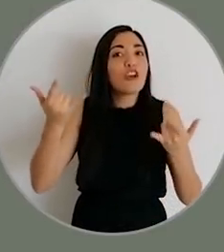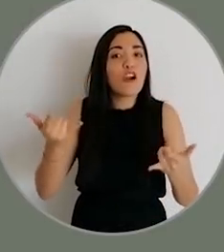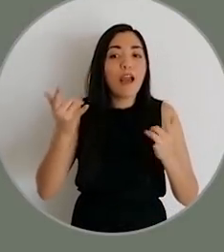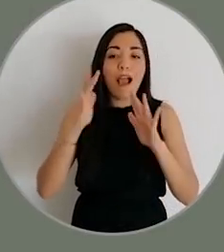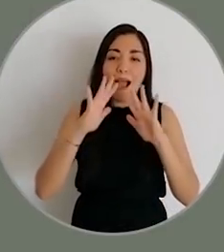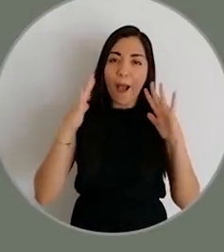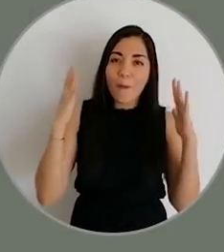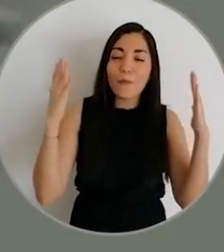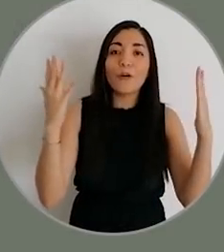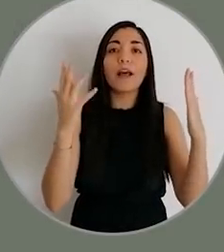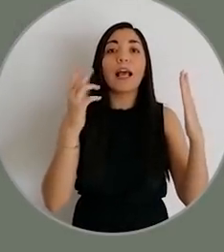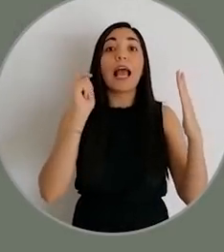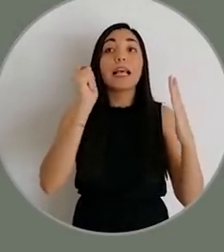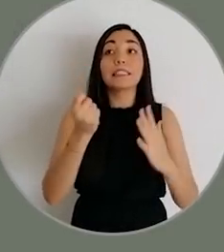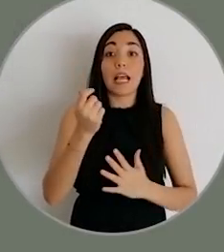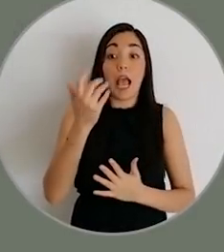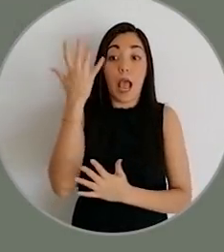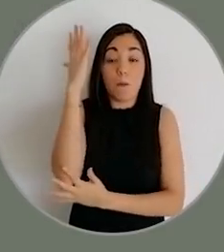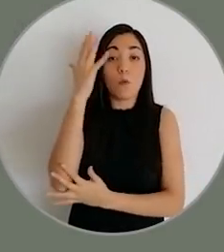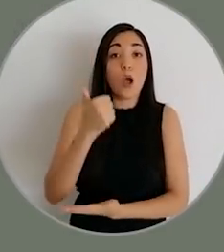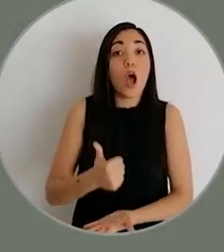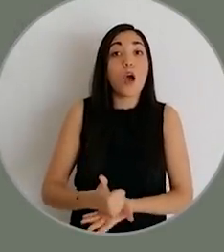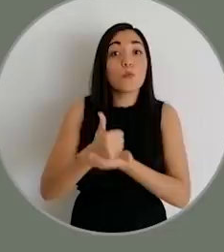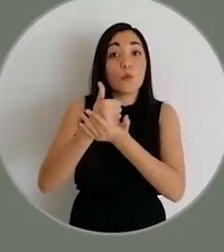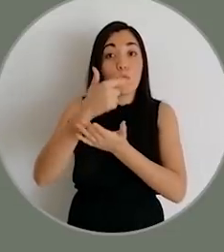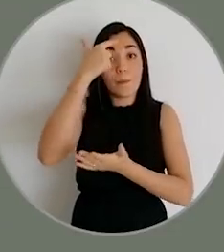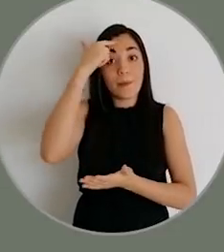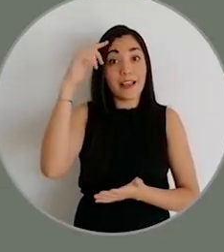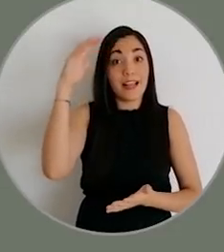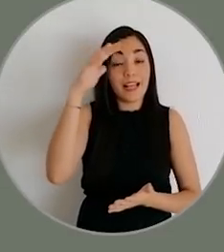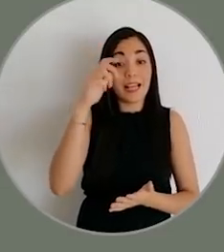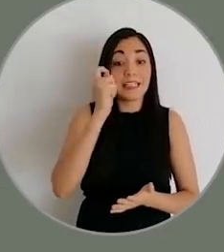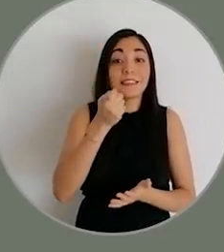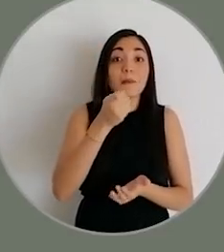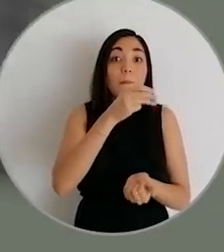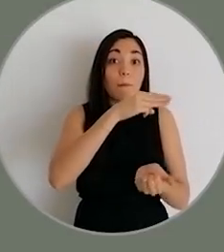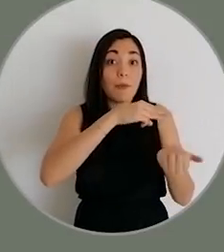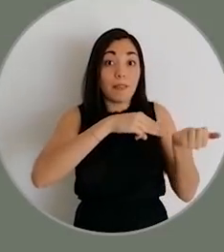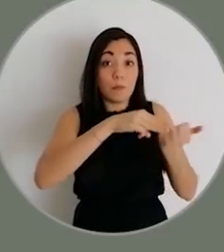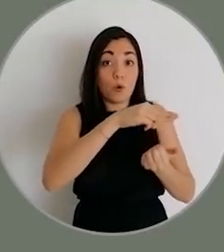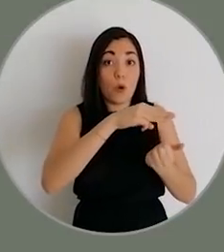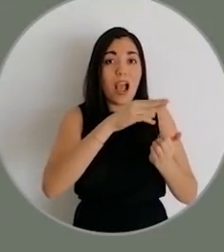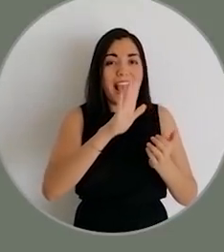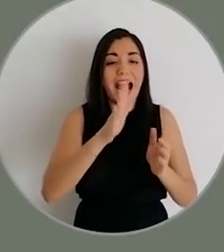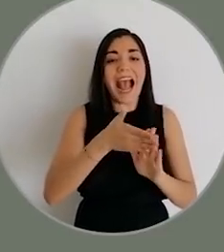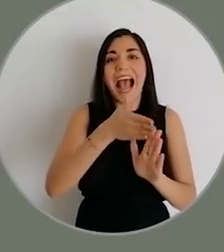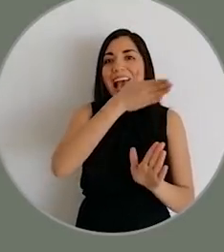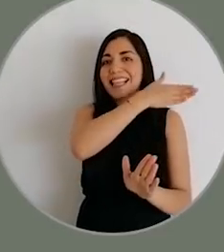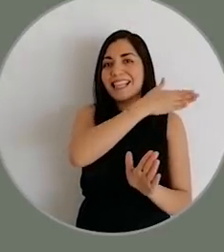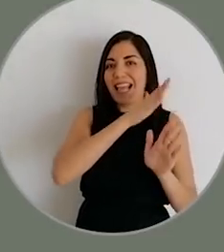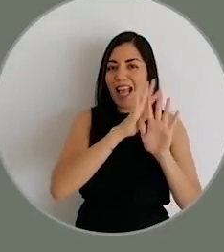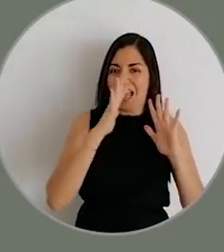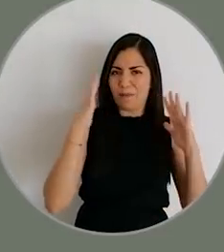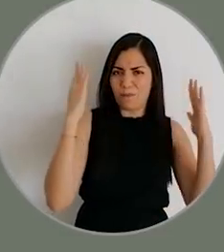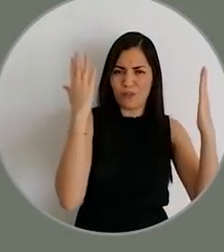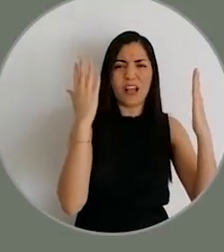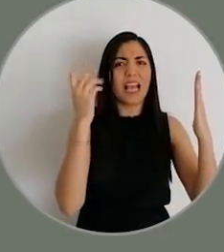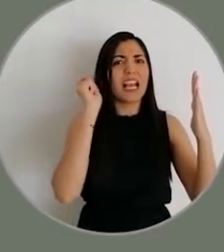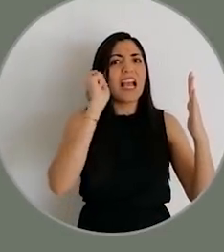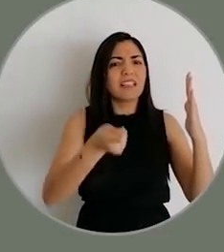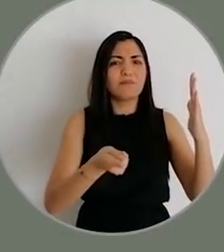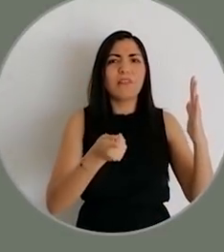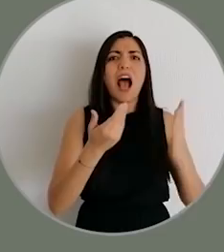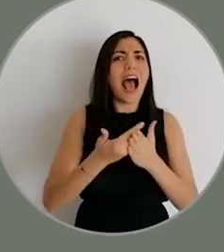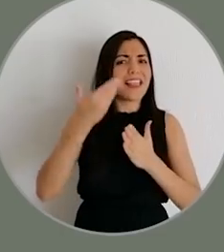porte mayor, con árboles que sí dan sombra. En términos medioambientales, el arbolado que tenía la Plaza de Armas era un